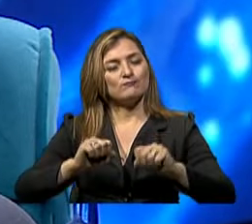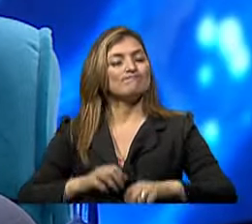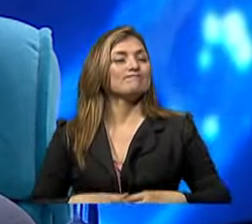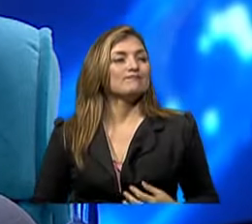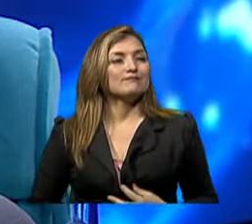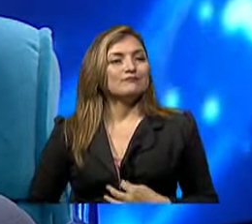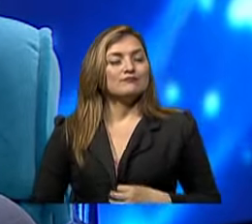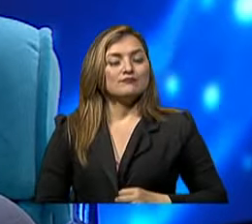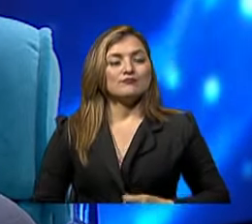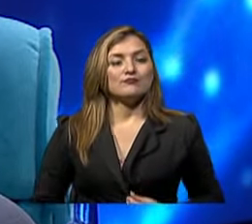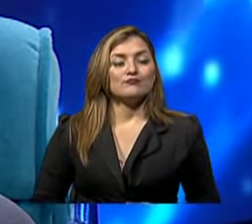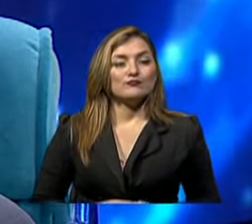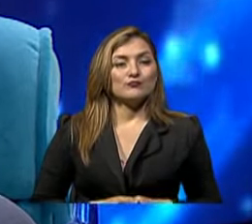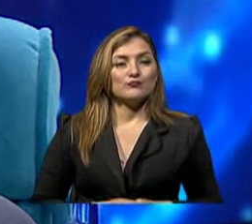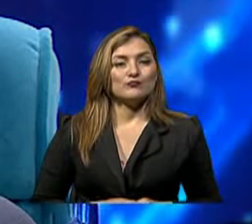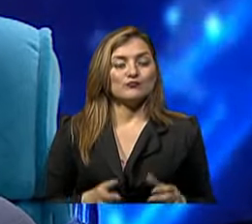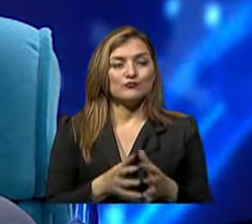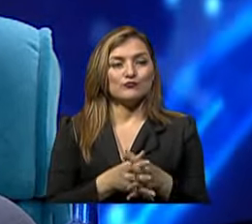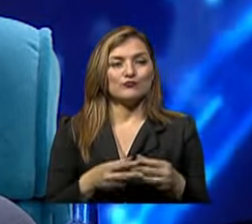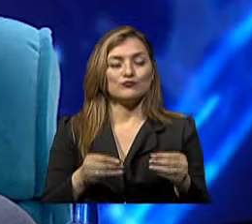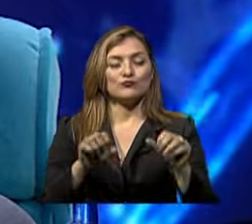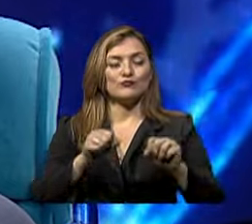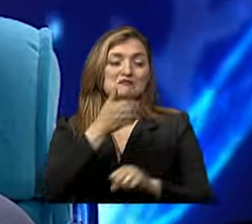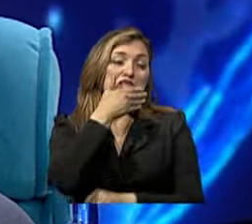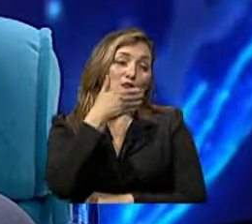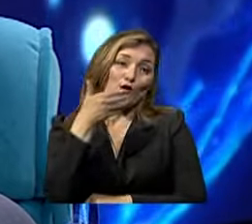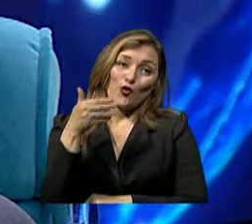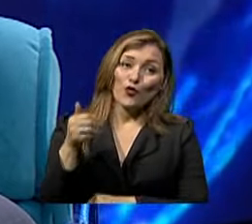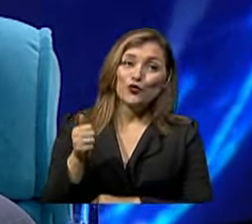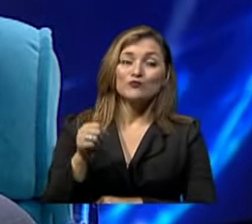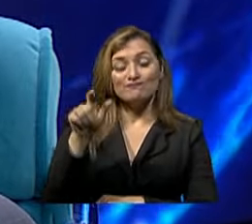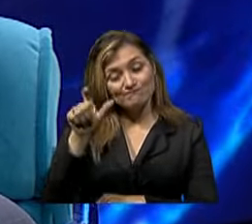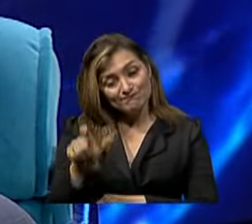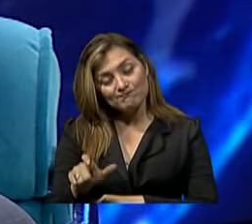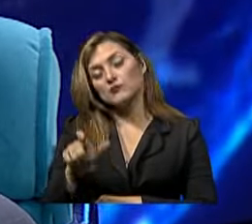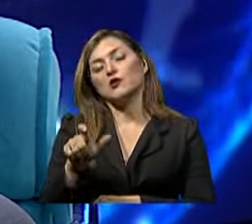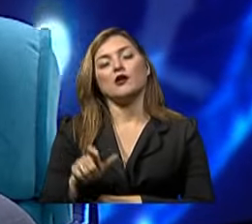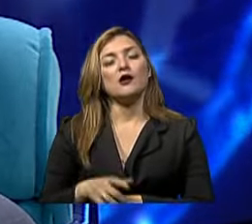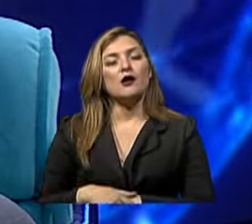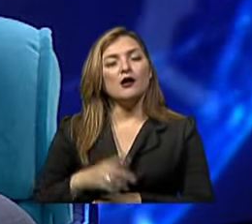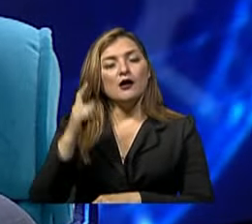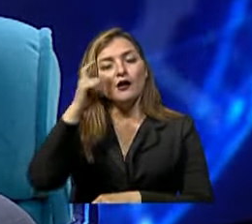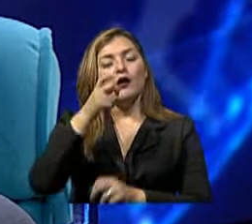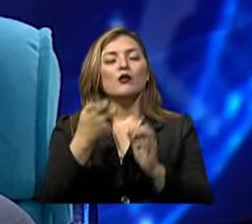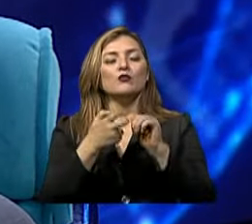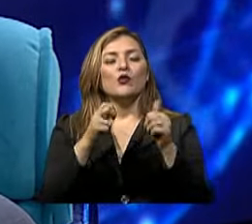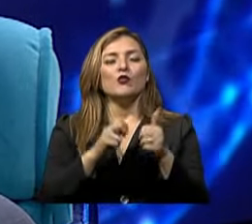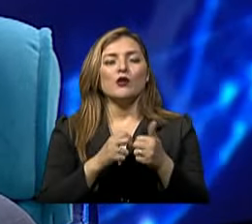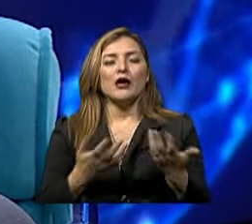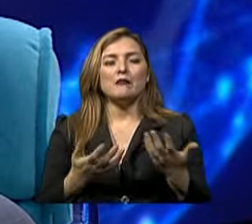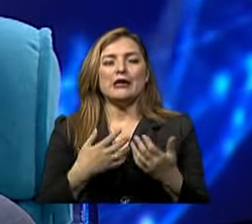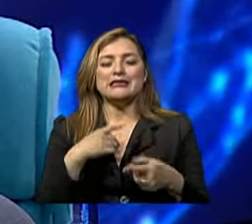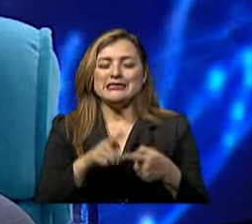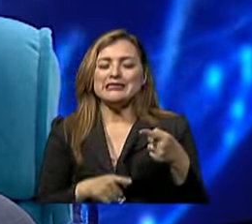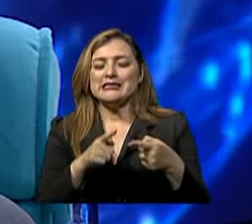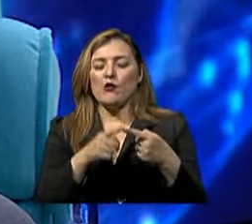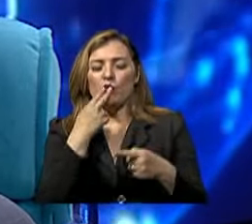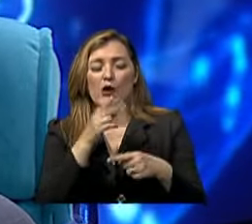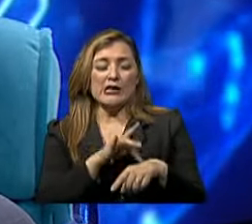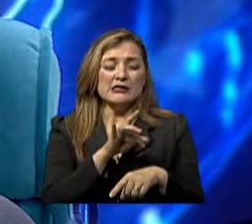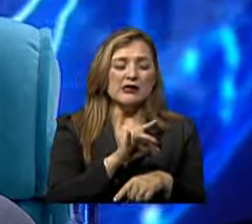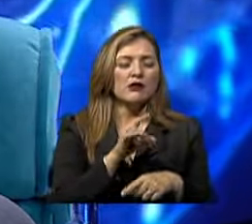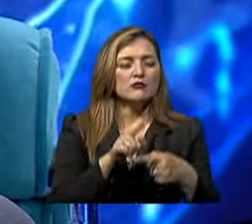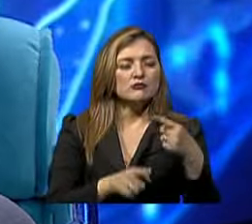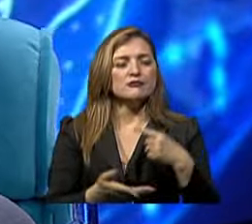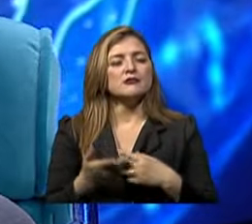Terán Pues que pueden ser Unas opciones Mejores Para la persona Que tiene esa dificultad De dejar el tabaco Algo tan difícil